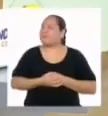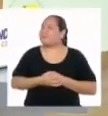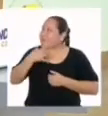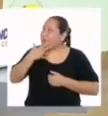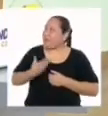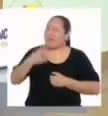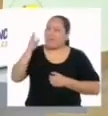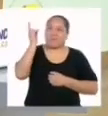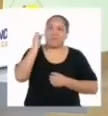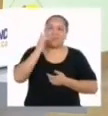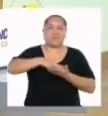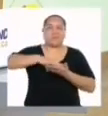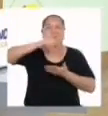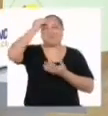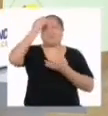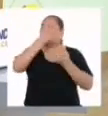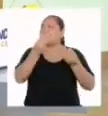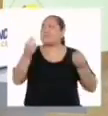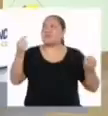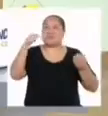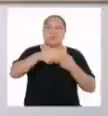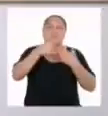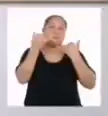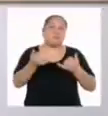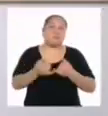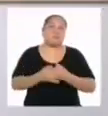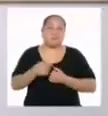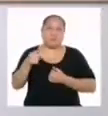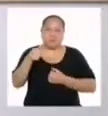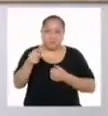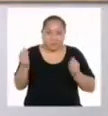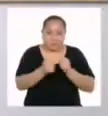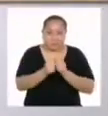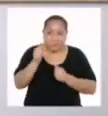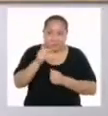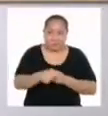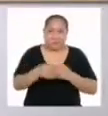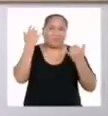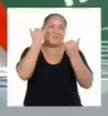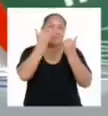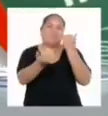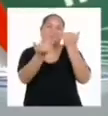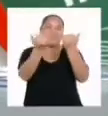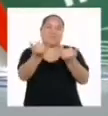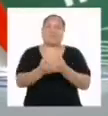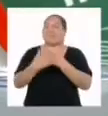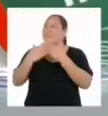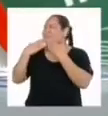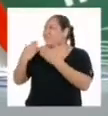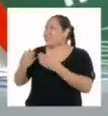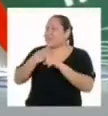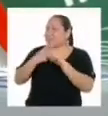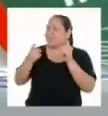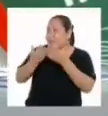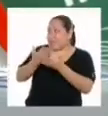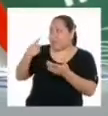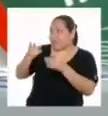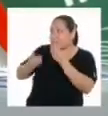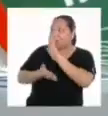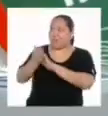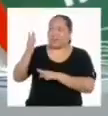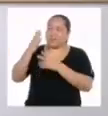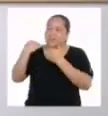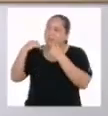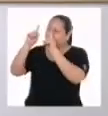Vaya profesor hemos aprendido un montón el día de hoy. Con esto terminamos por hoy. Gracias pero antes de que se vaya